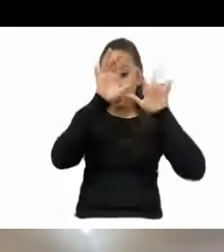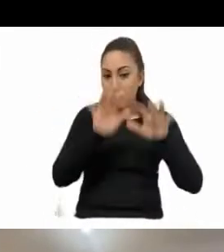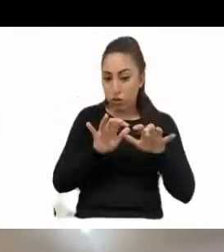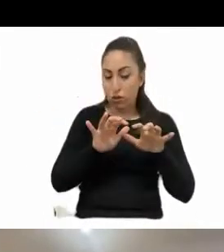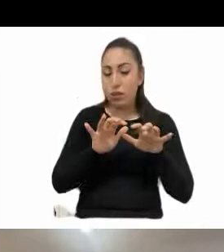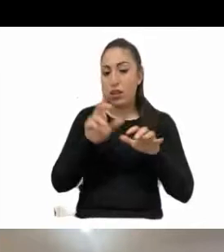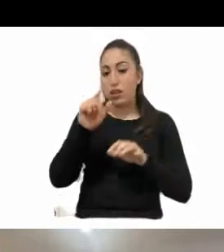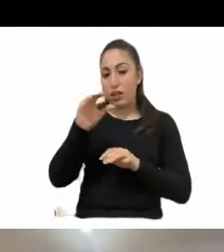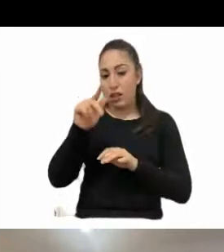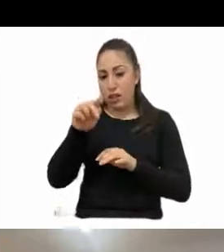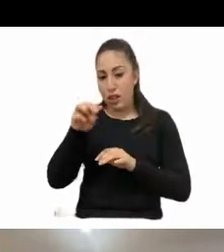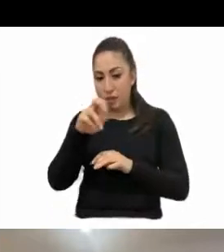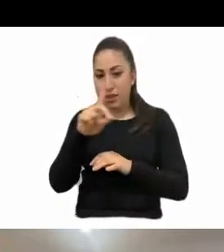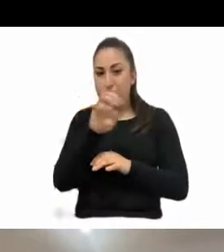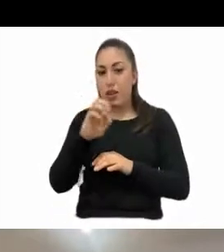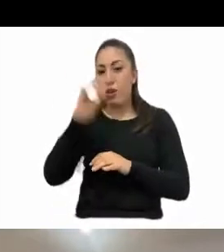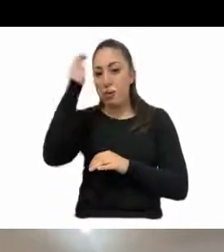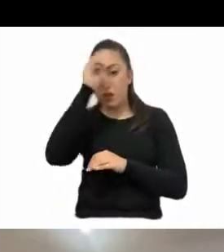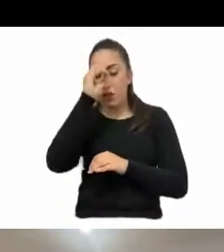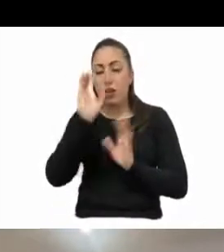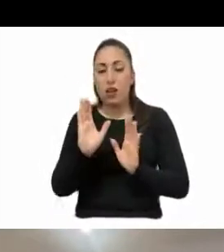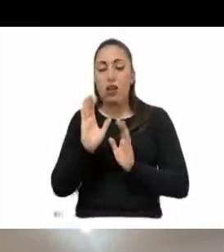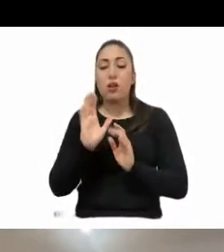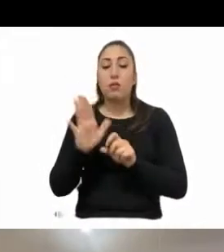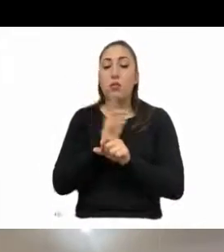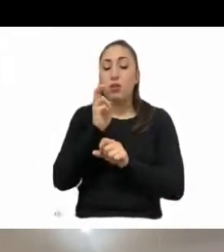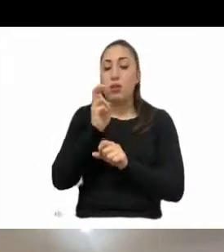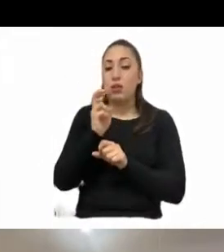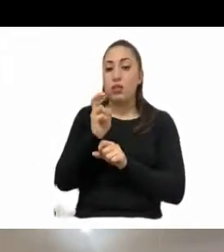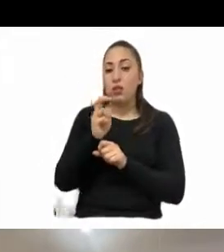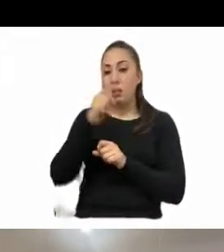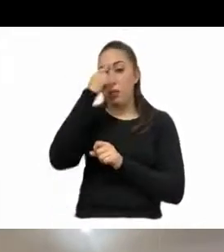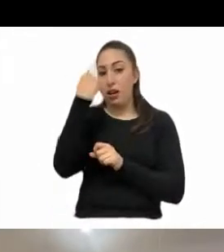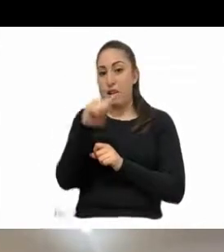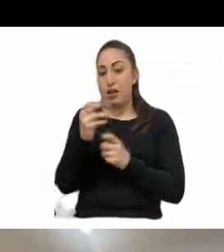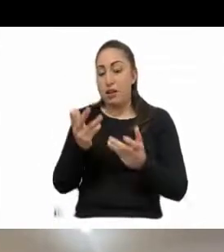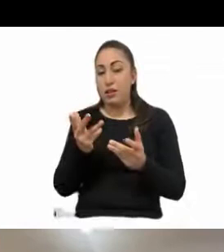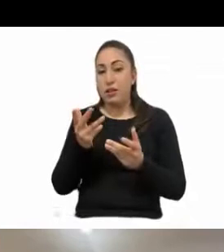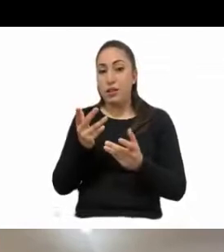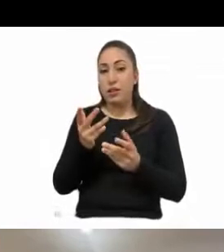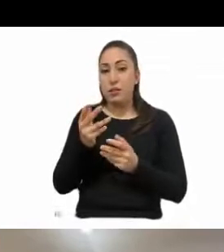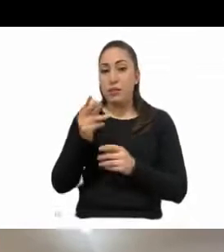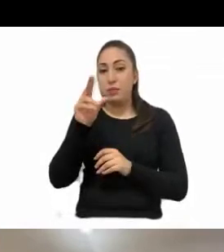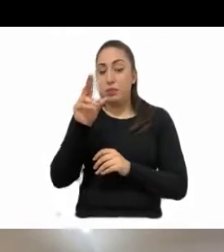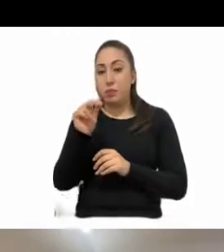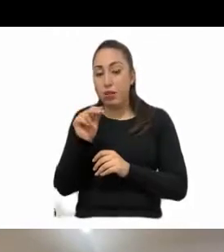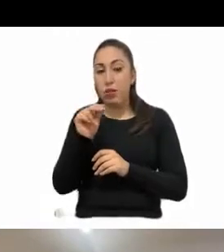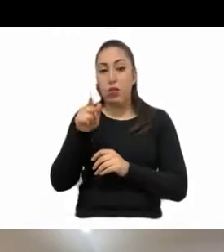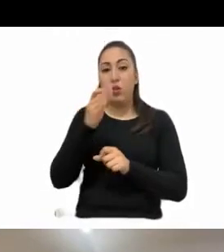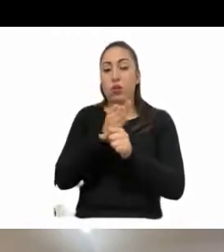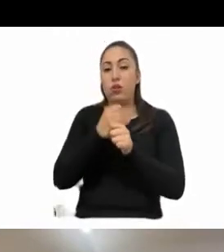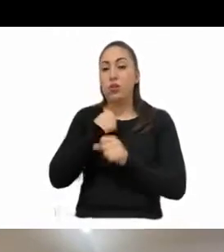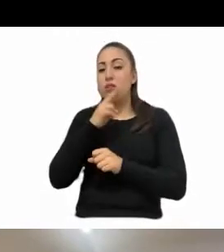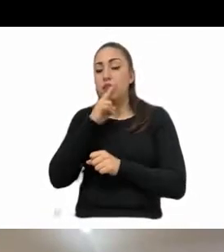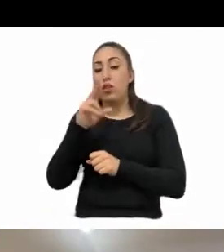dictamen de opinión, y me parecería que en, aras de salvarlo y no proceder nosotros a una votación en contra, porque no